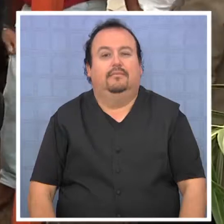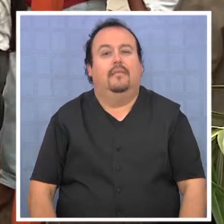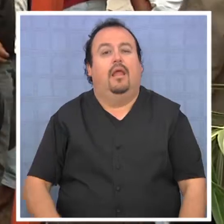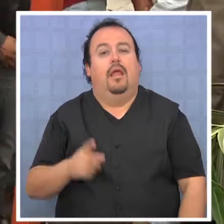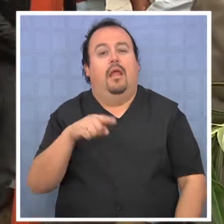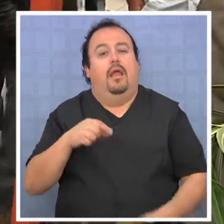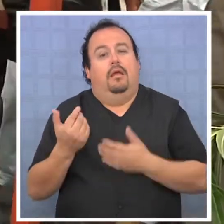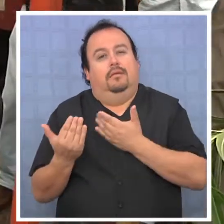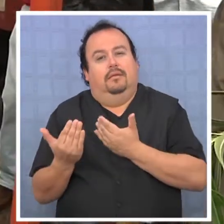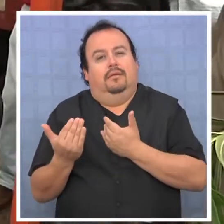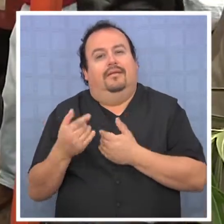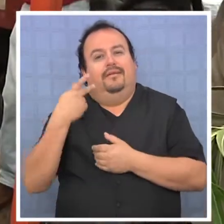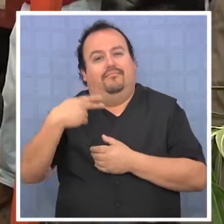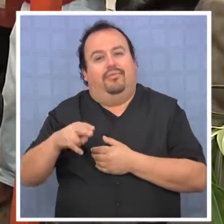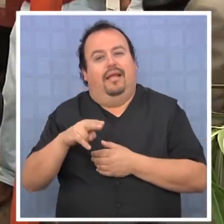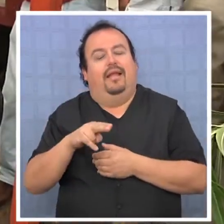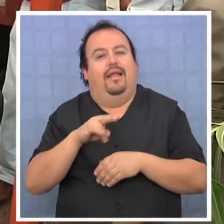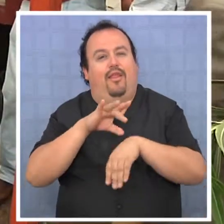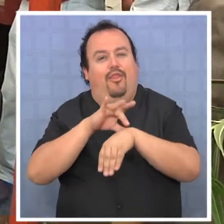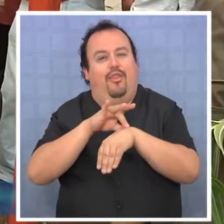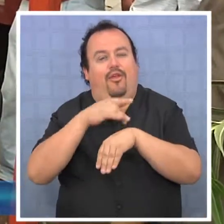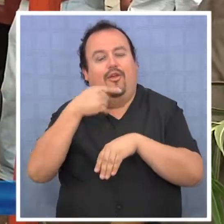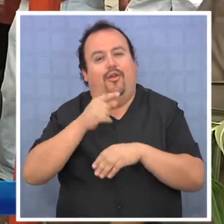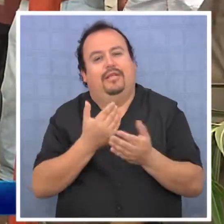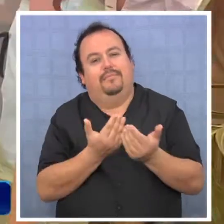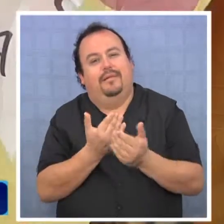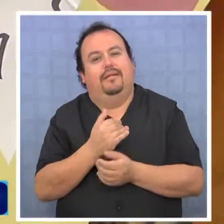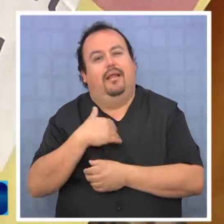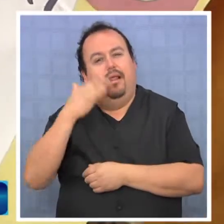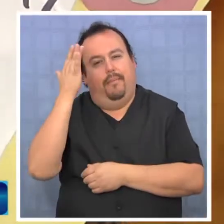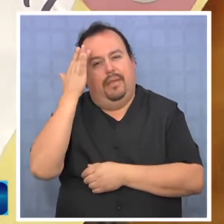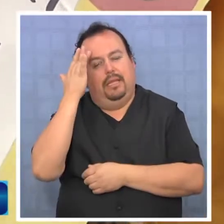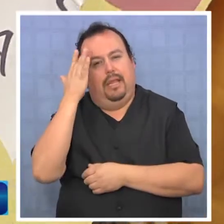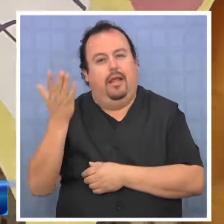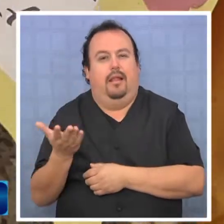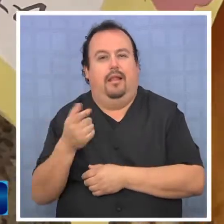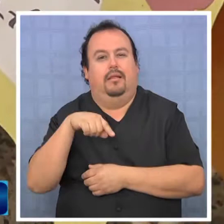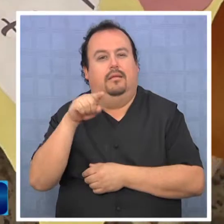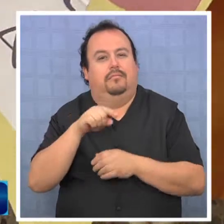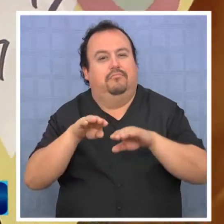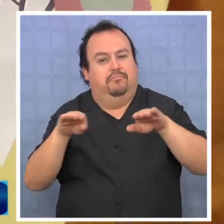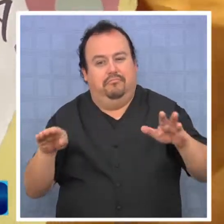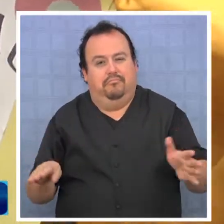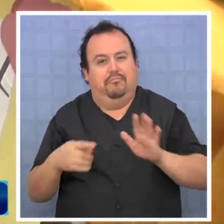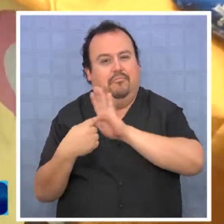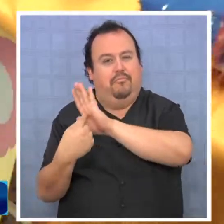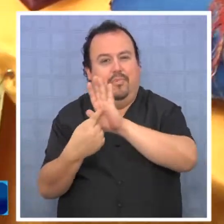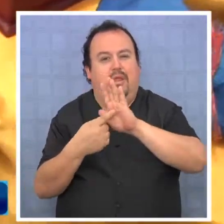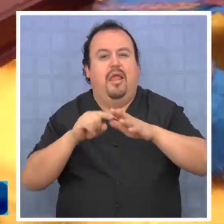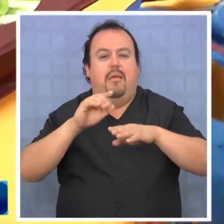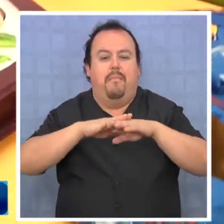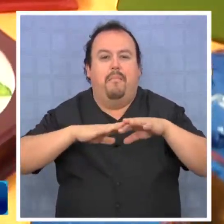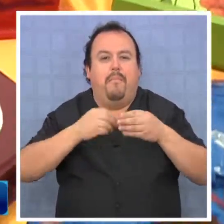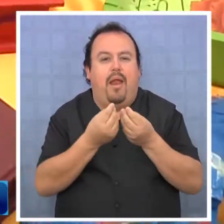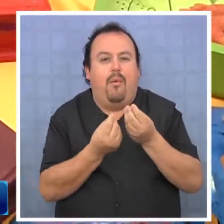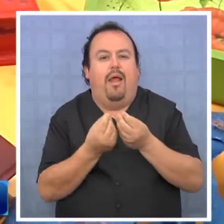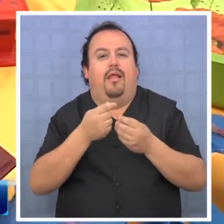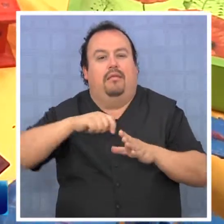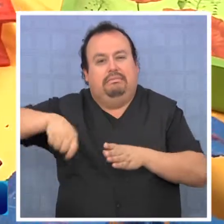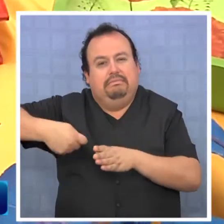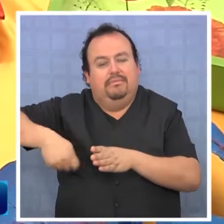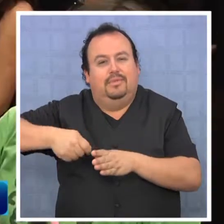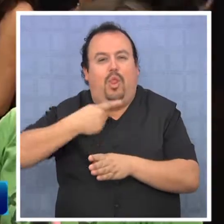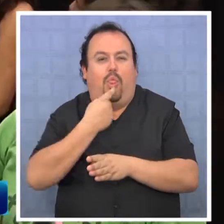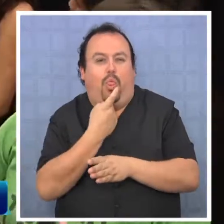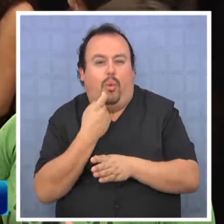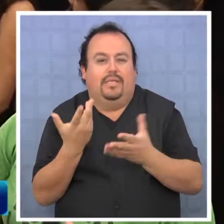Los pacientes de la Red de Salud Mental de Tarapacá se encargaron de entregar a través de stands, ya sea de manualidades o de